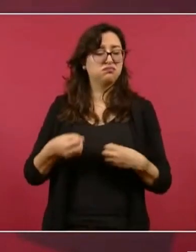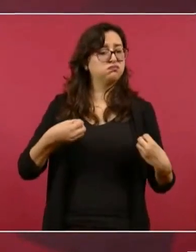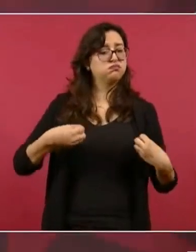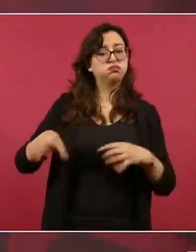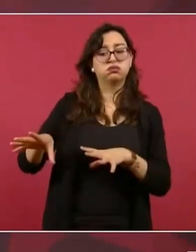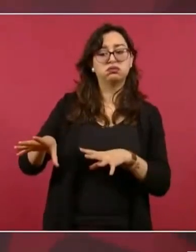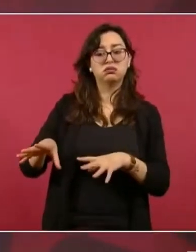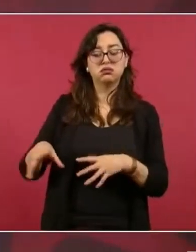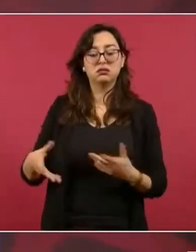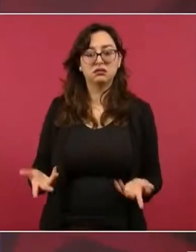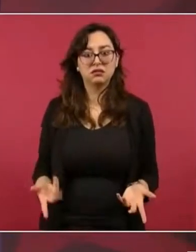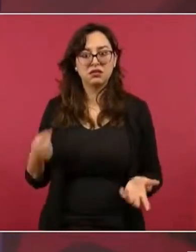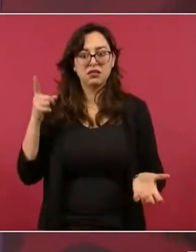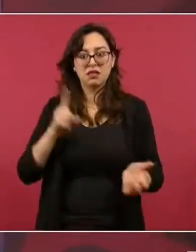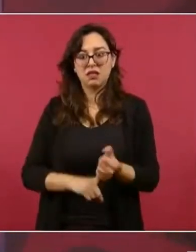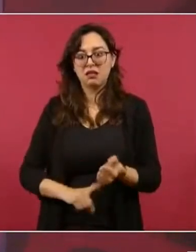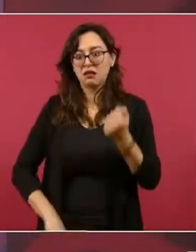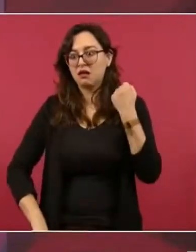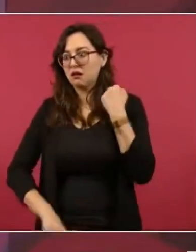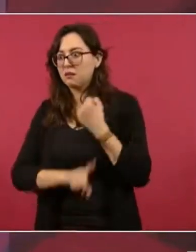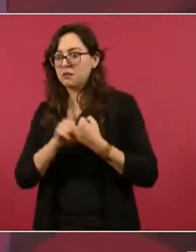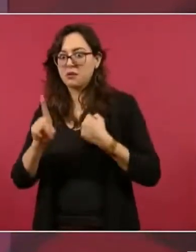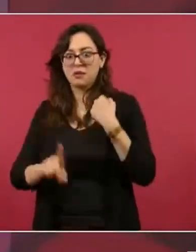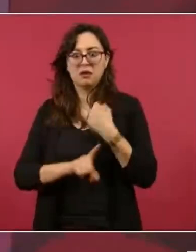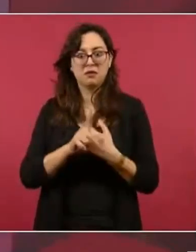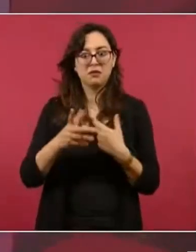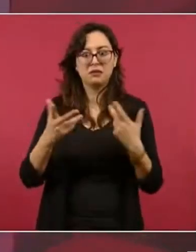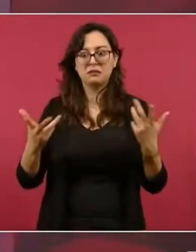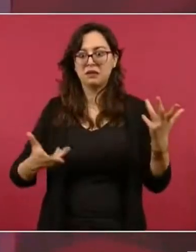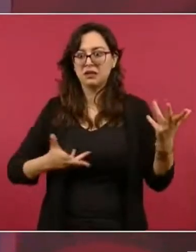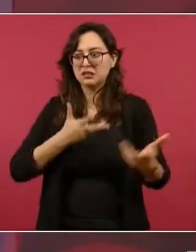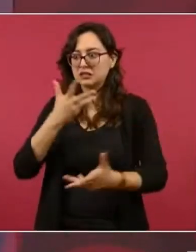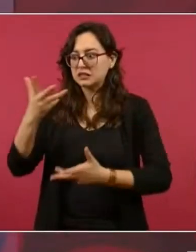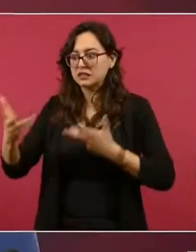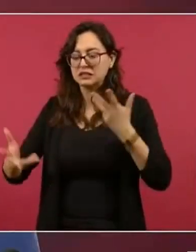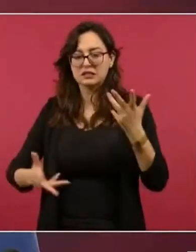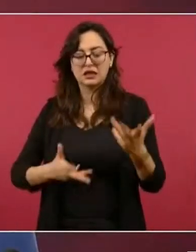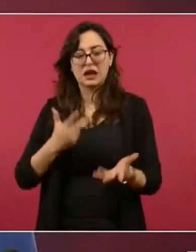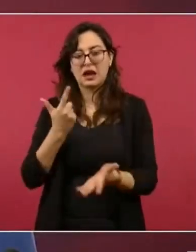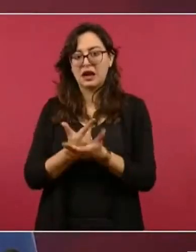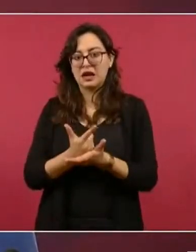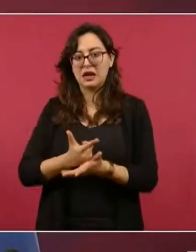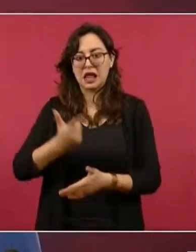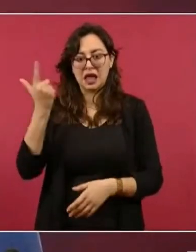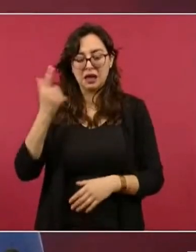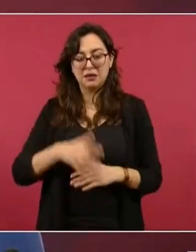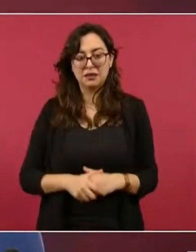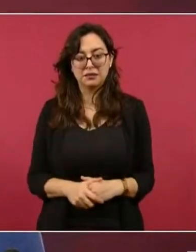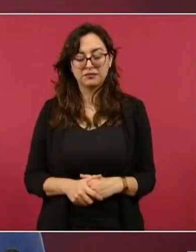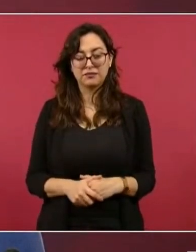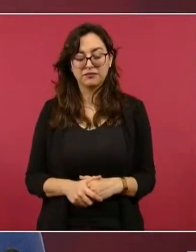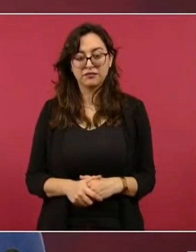con deudas, pero de tiempo atrás, mucho antes de la pandemia.